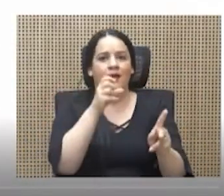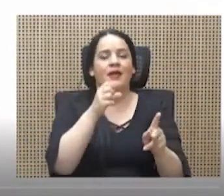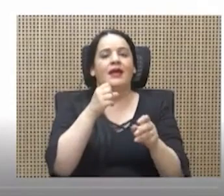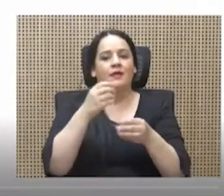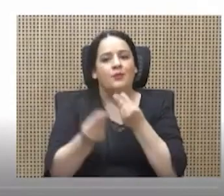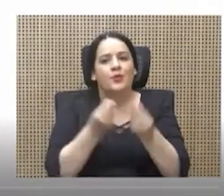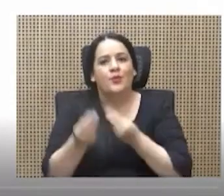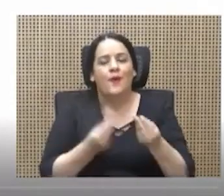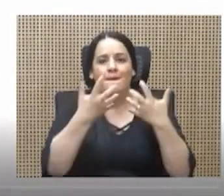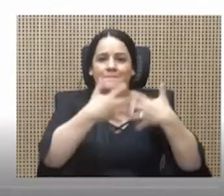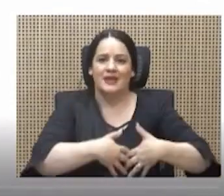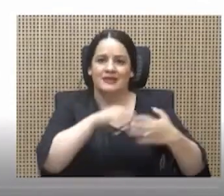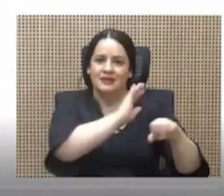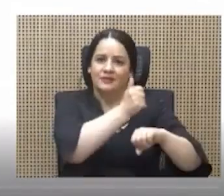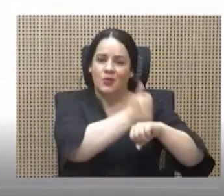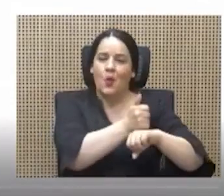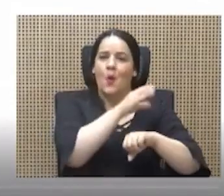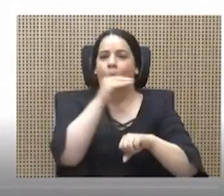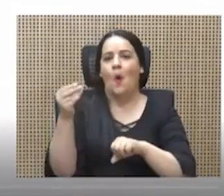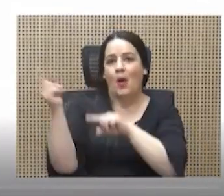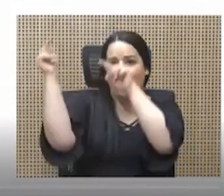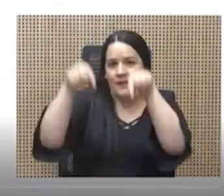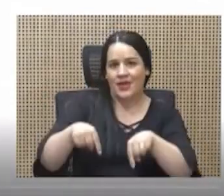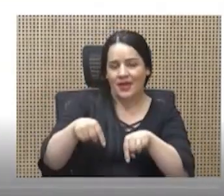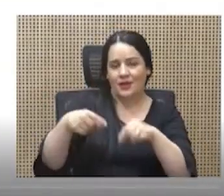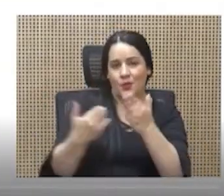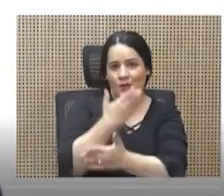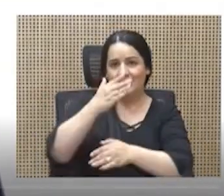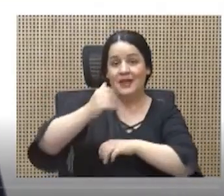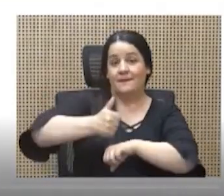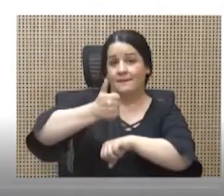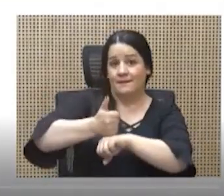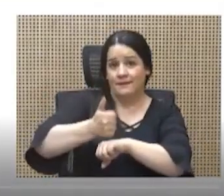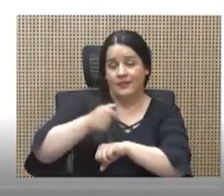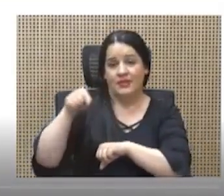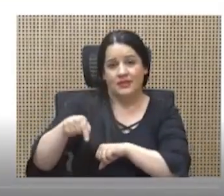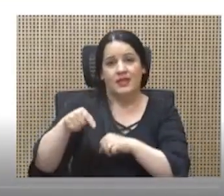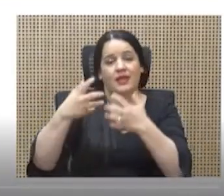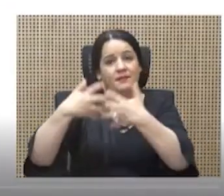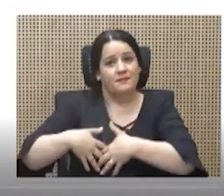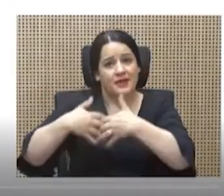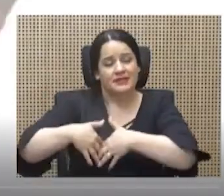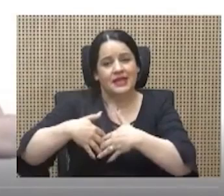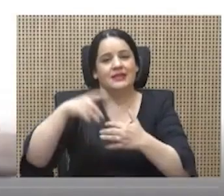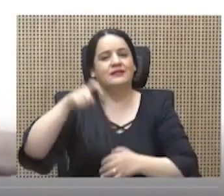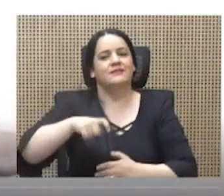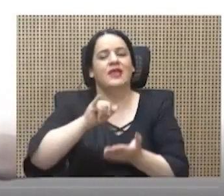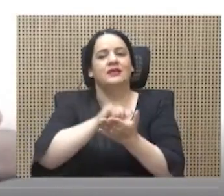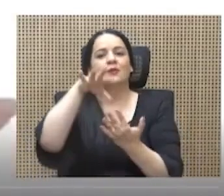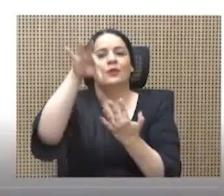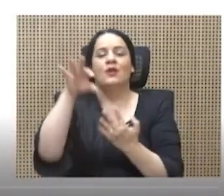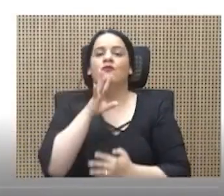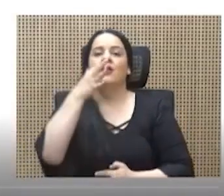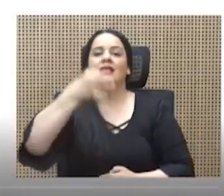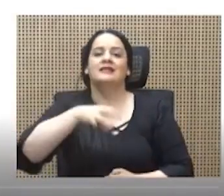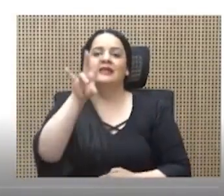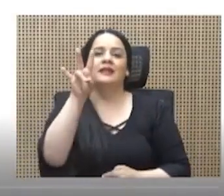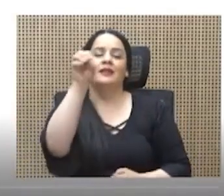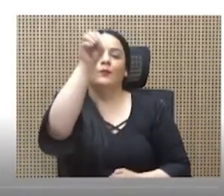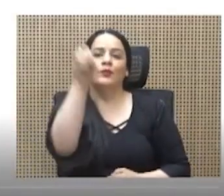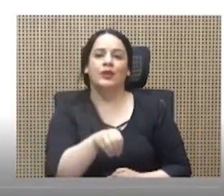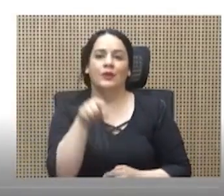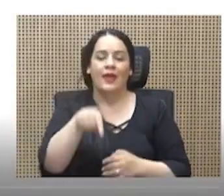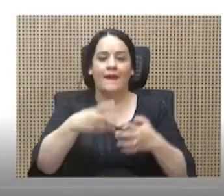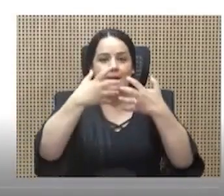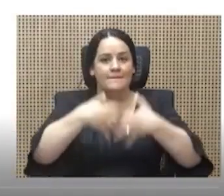instaladas, o a atraer nuevas empresas que necesiten esta opción. Una realidad. Un 70% de las empresas